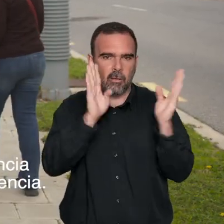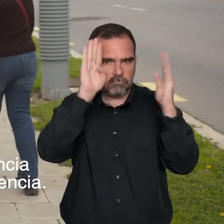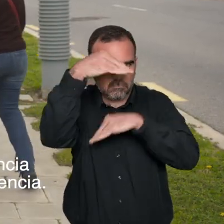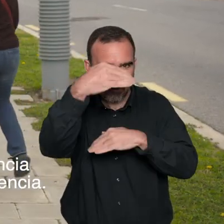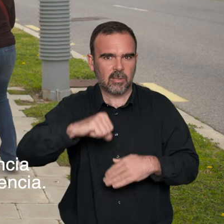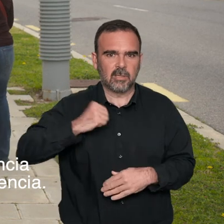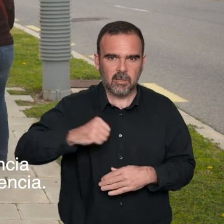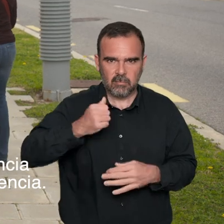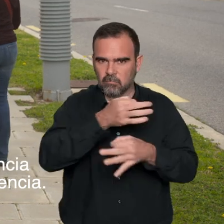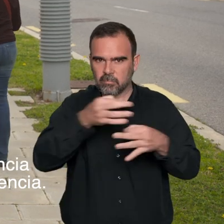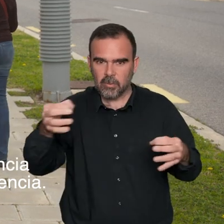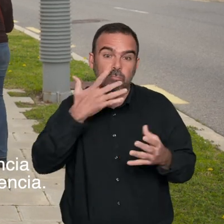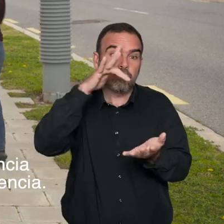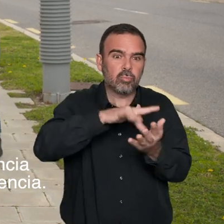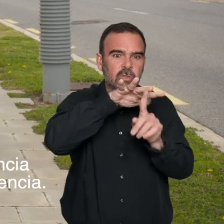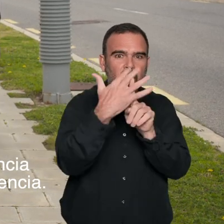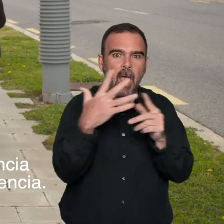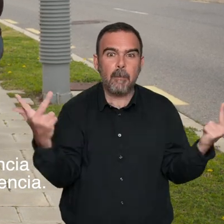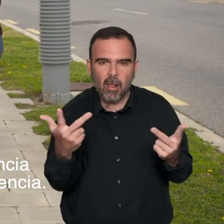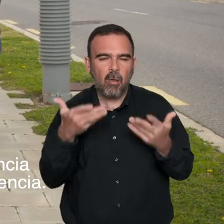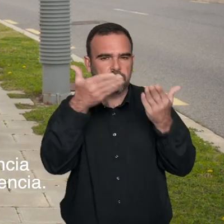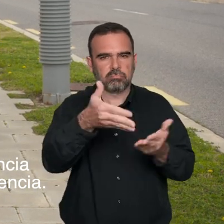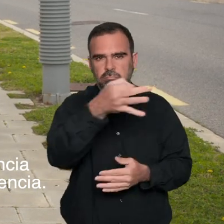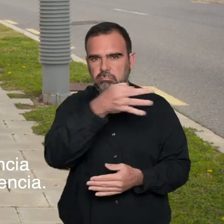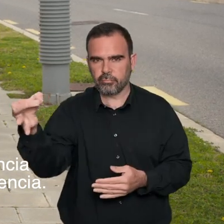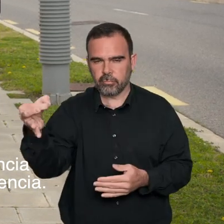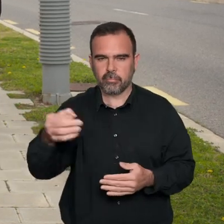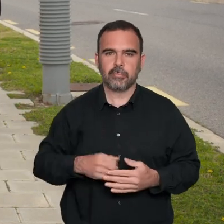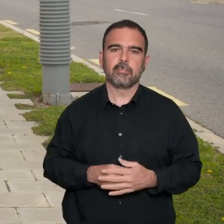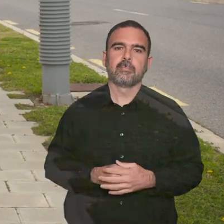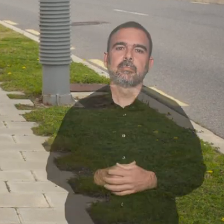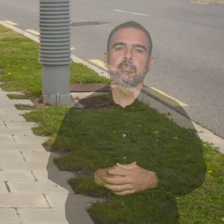la calidad de su asistencia sanitaria en una situación de emergencia.